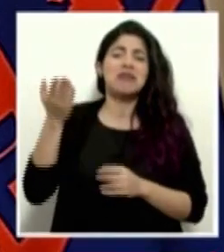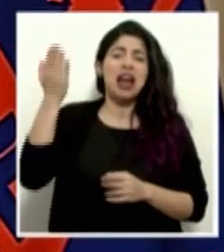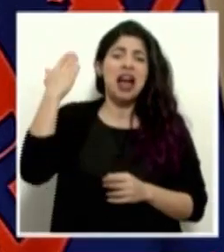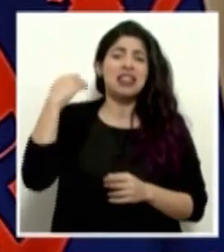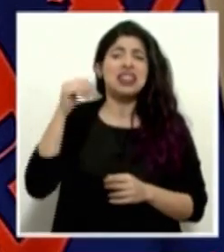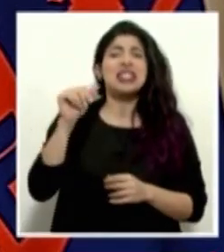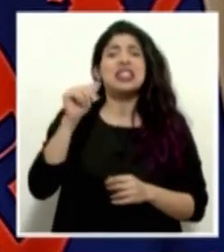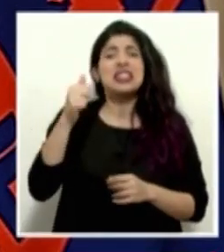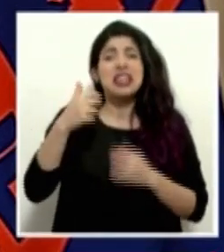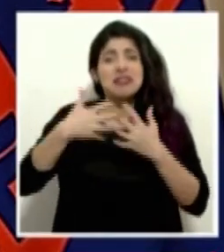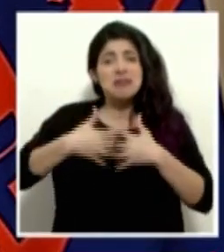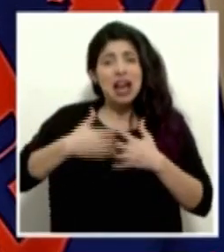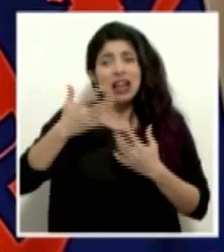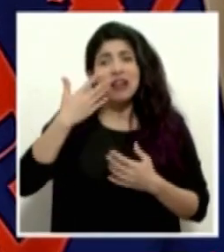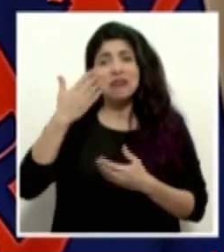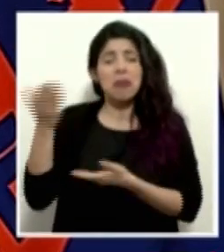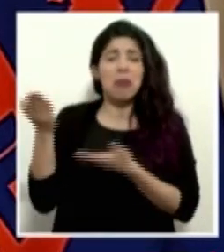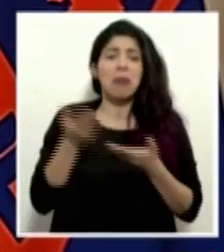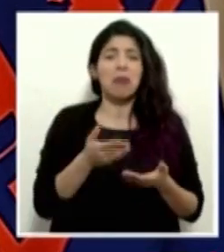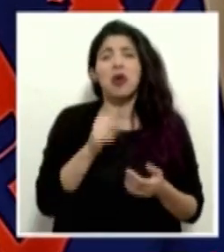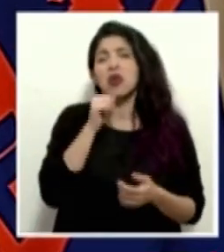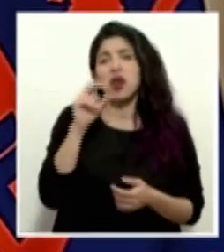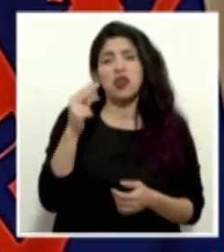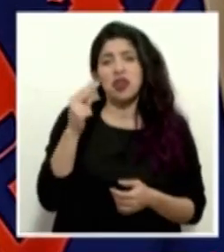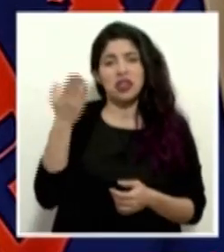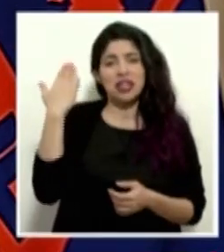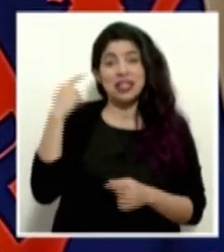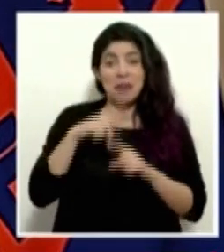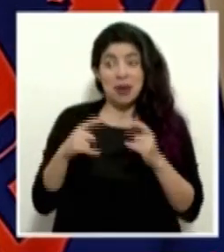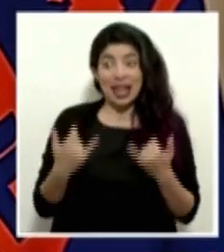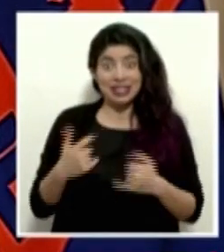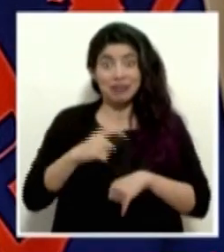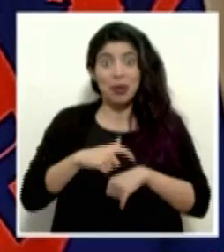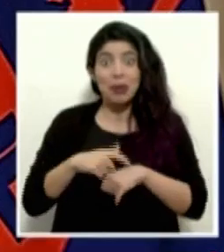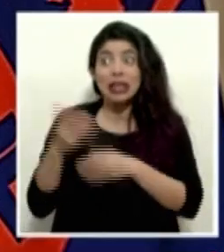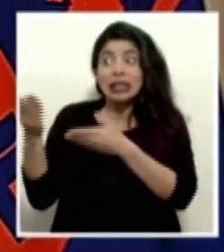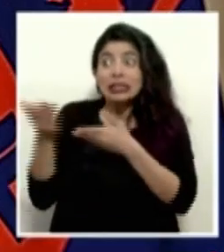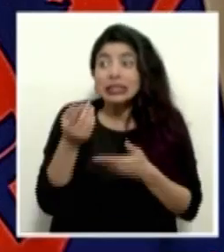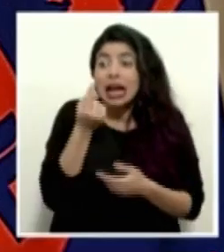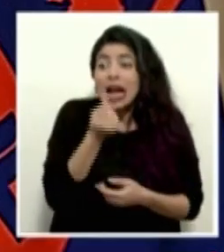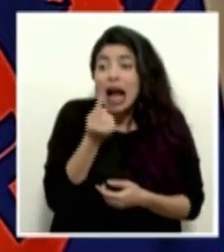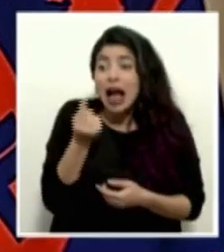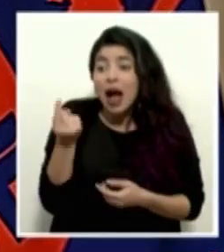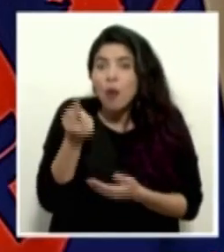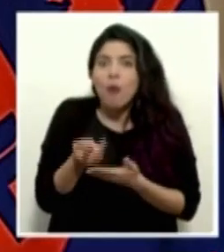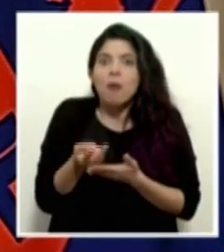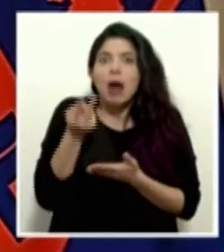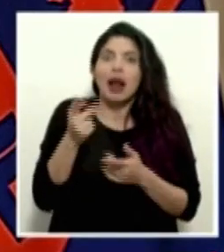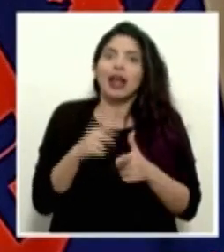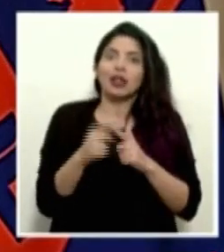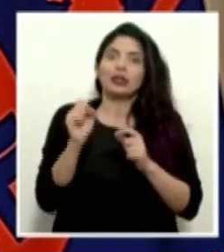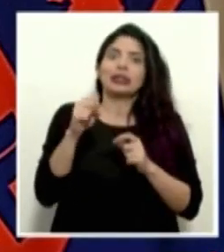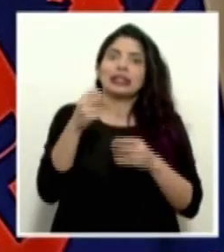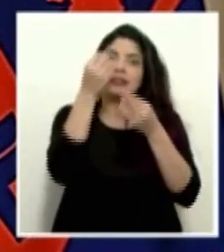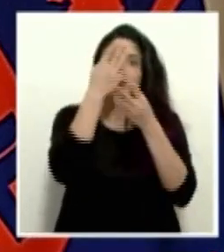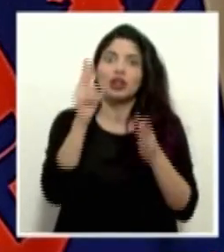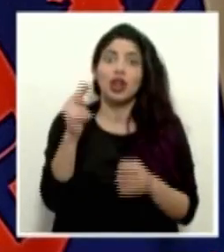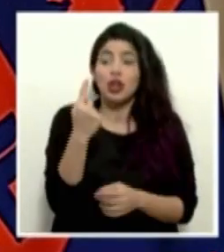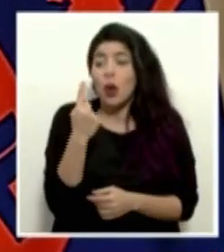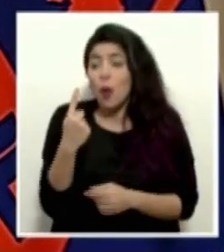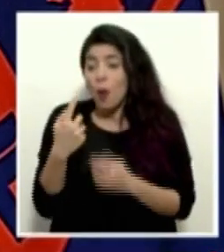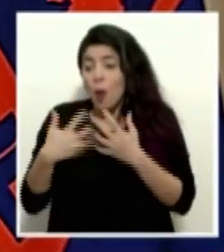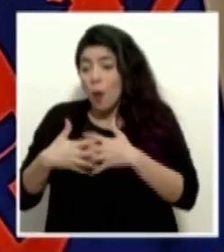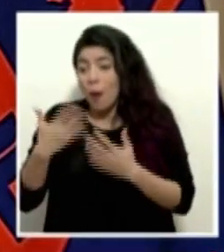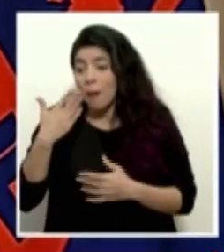de 10 ventiladores a la caja no sería noticia, pero en este momento sí lo es porque cada ventilador cuenta. Cada ventilador puede ser la diferencia